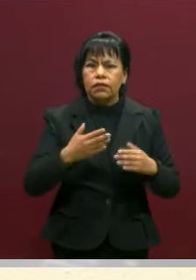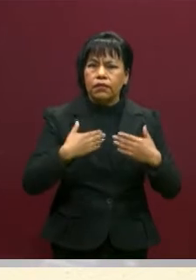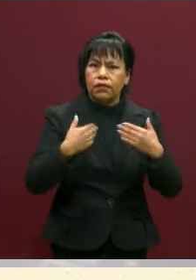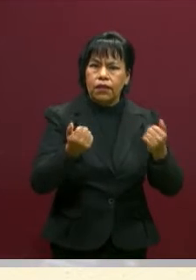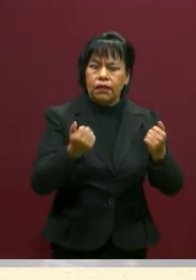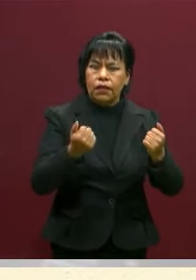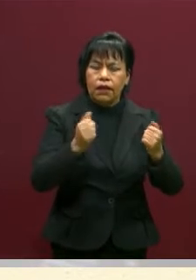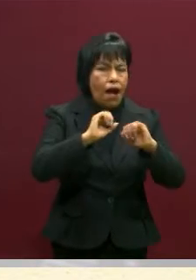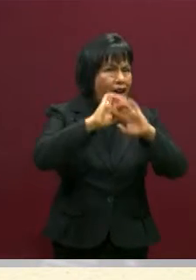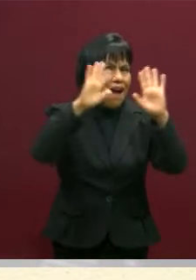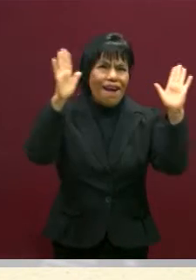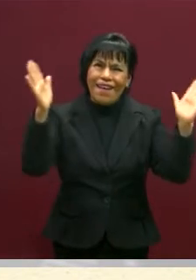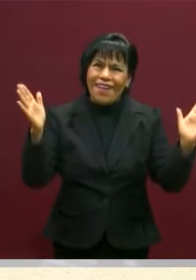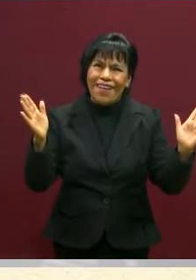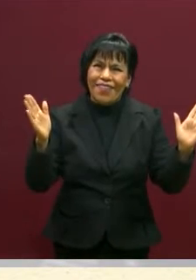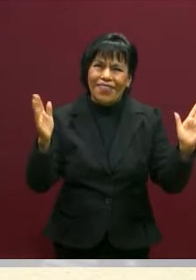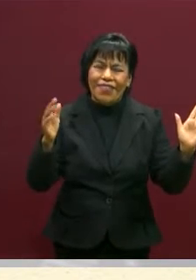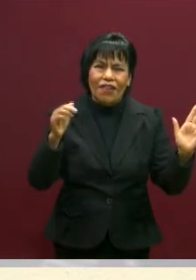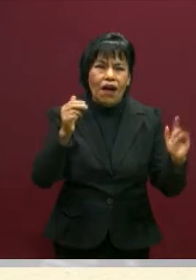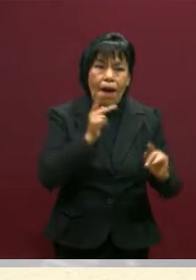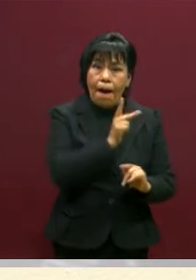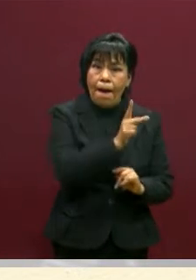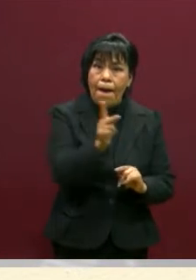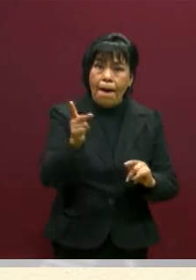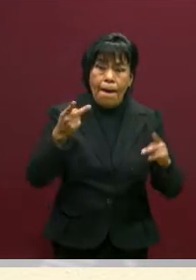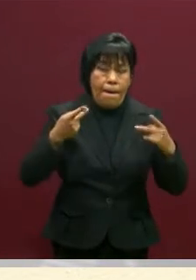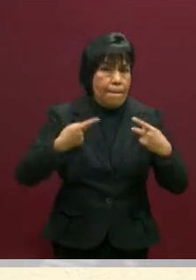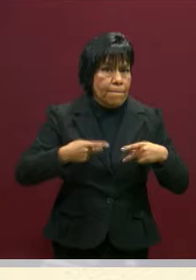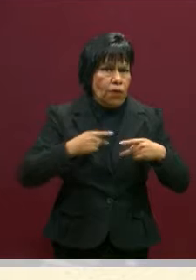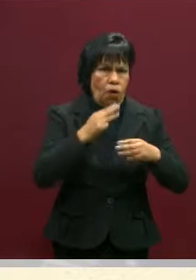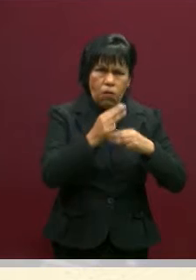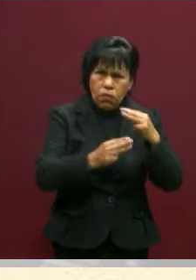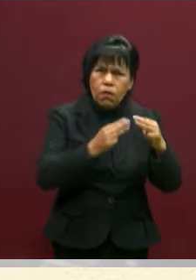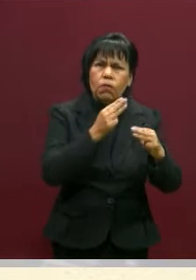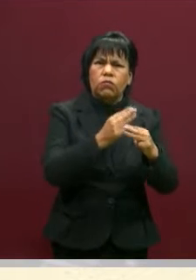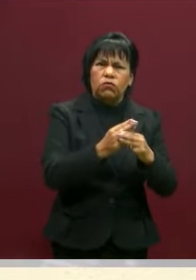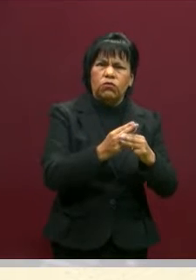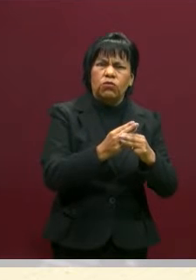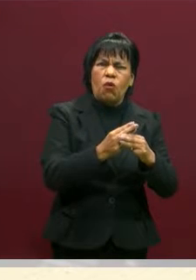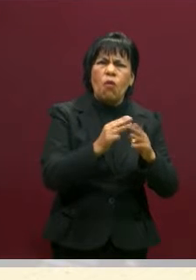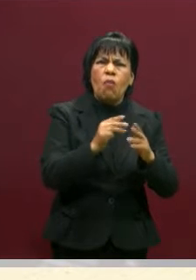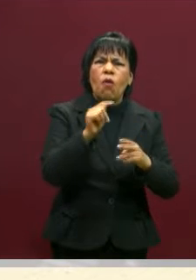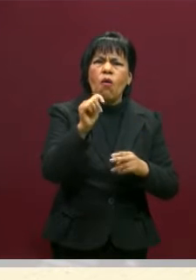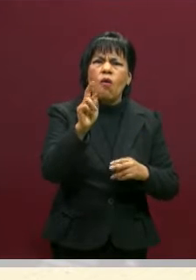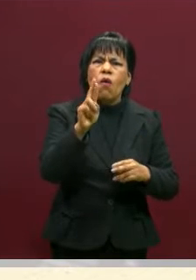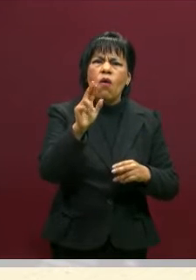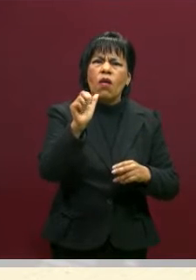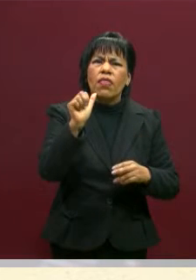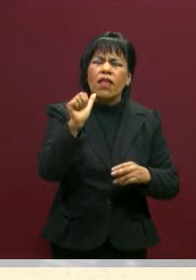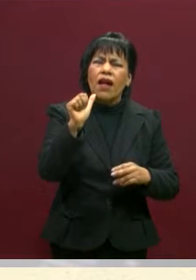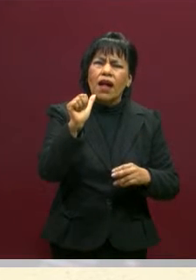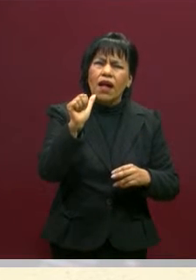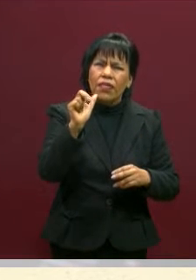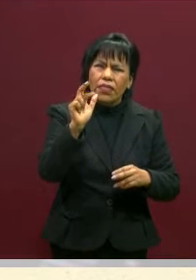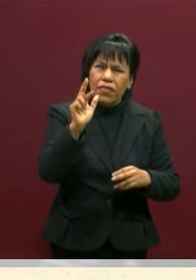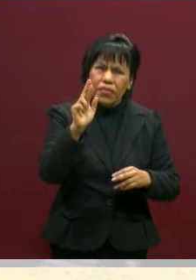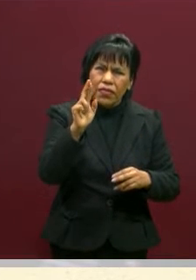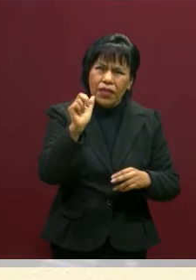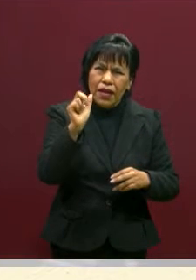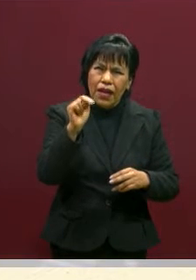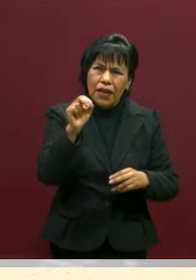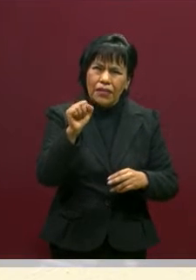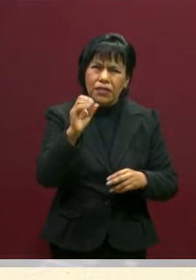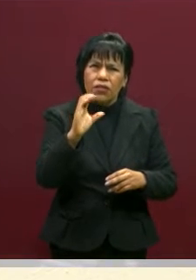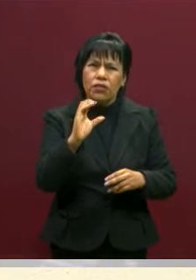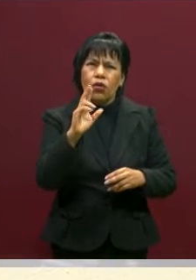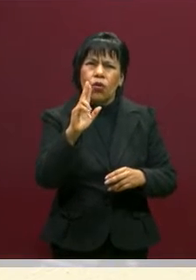Por cualquier ser humano en el mundo, es algo que le llamamos transcultural. Por ejemplo, nadie puede